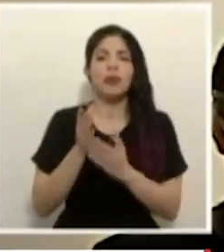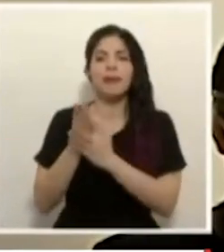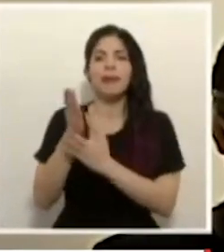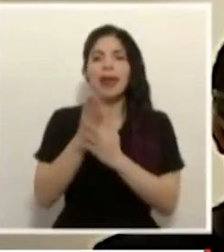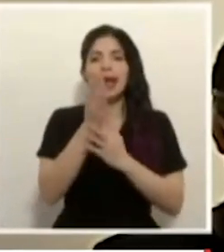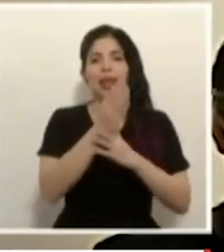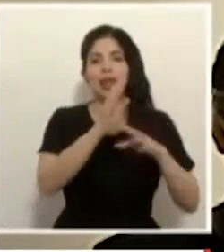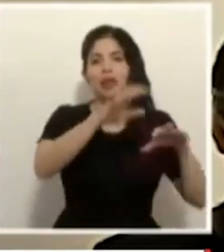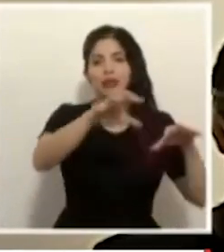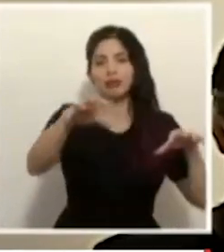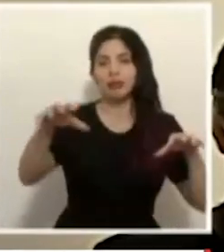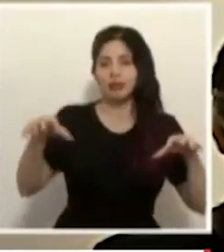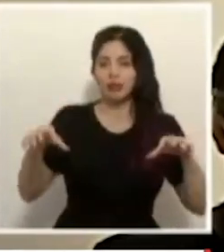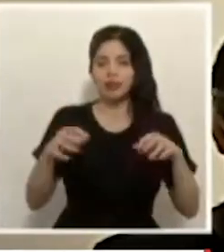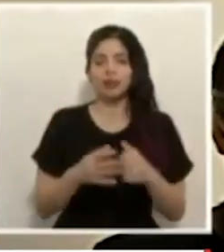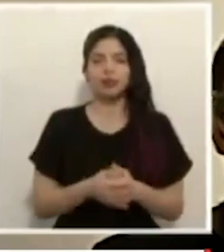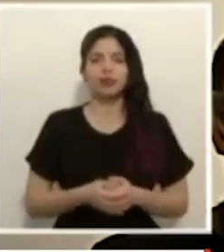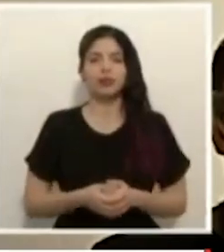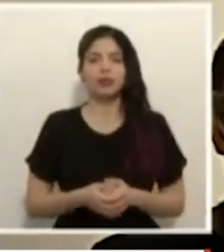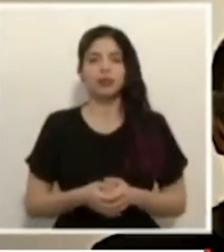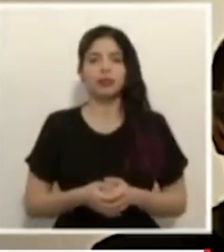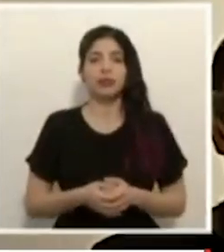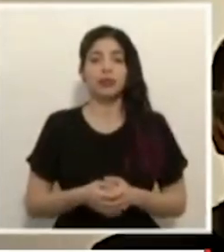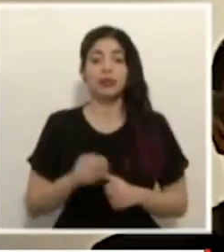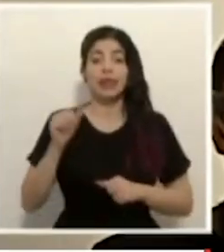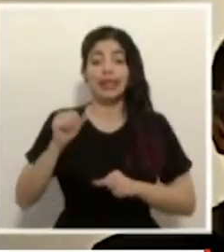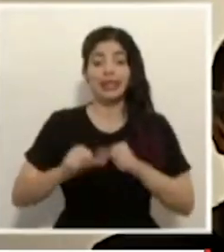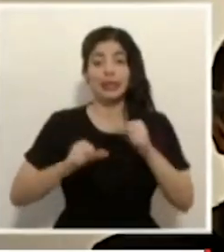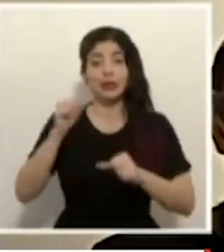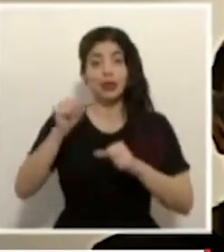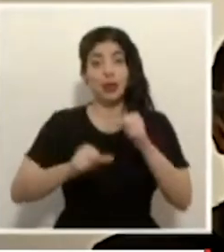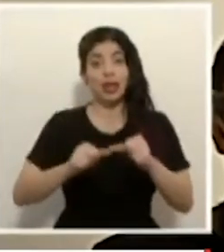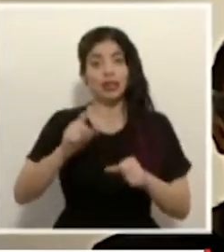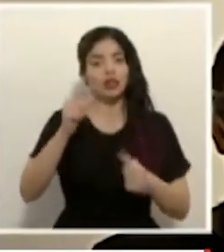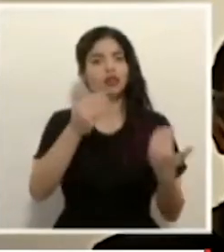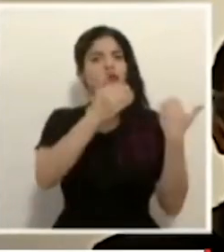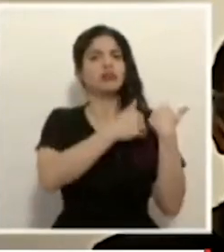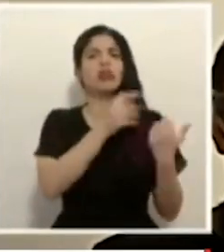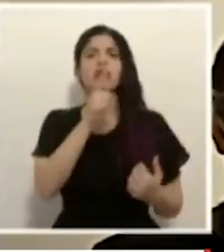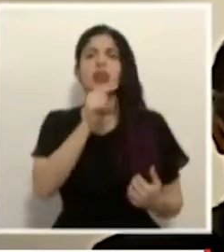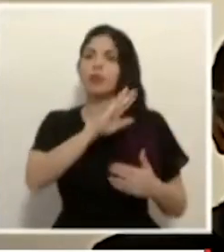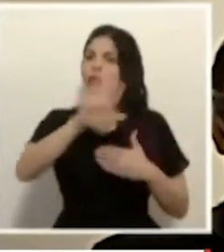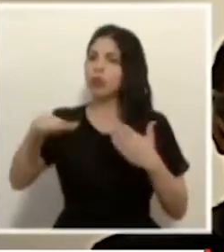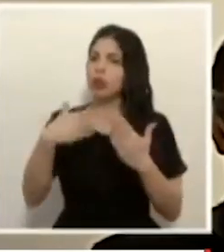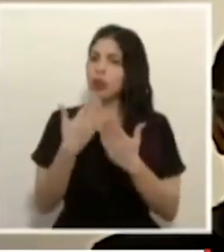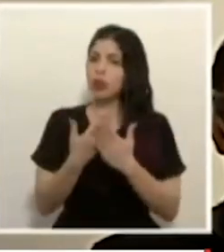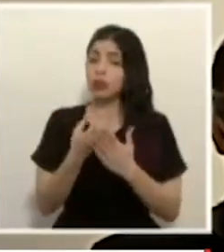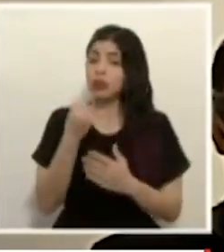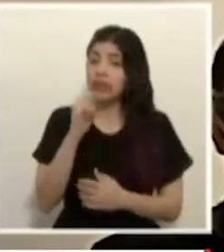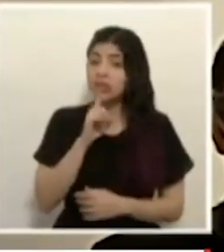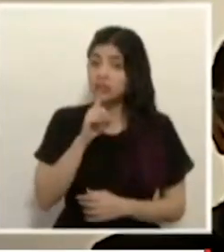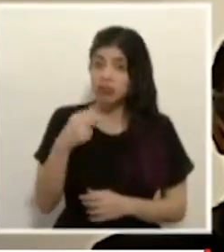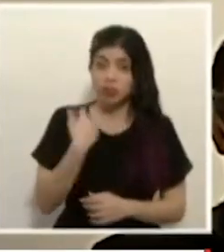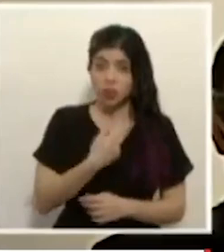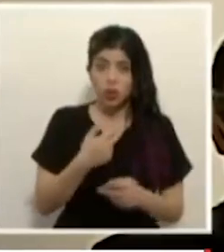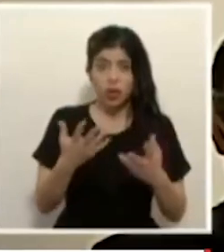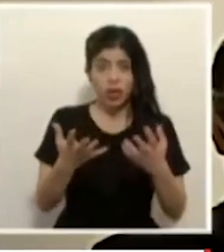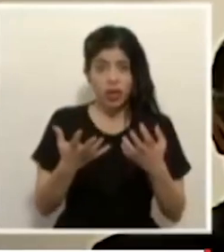y los bancos. El esfuerzo debe ser de todos. Si realmente queremos